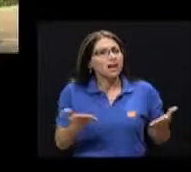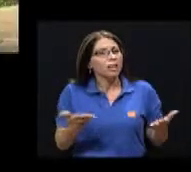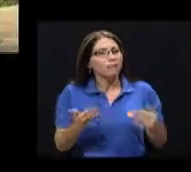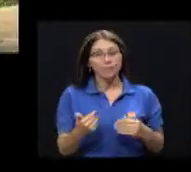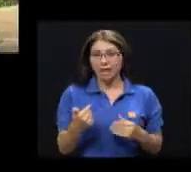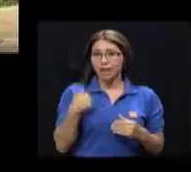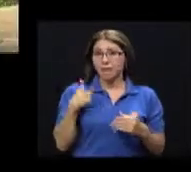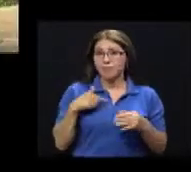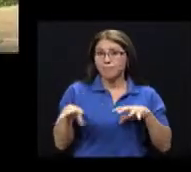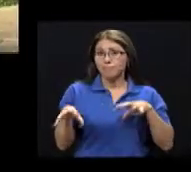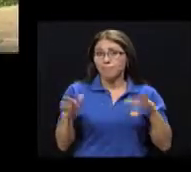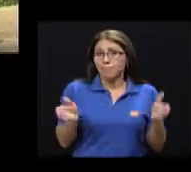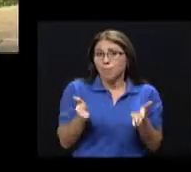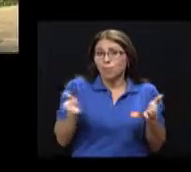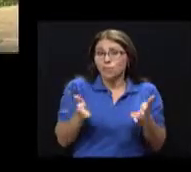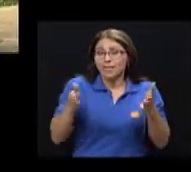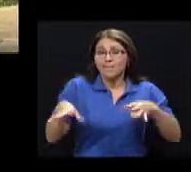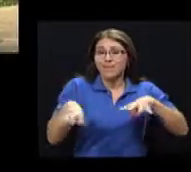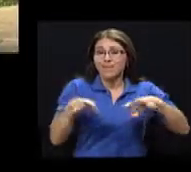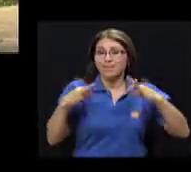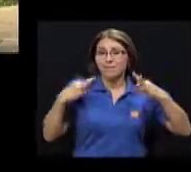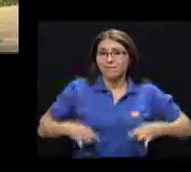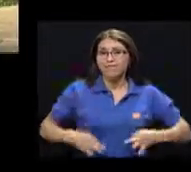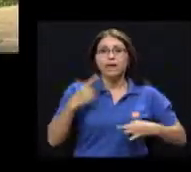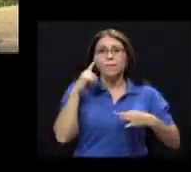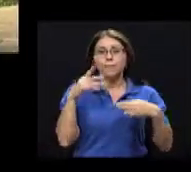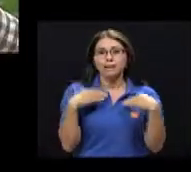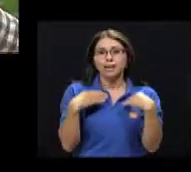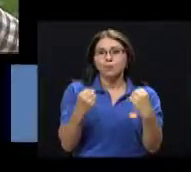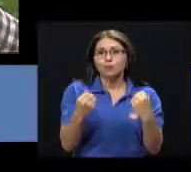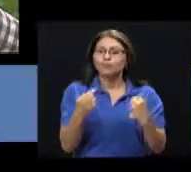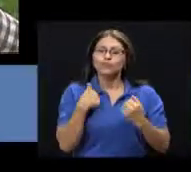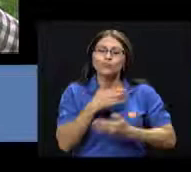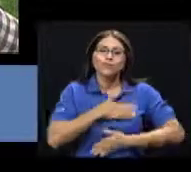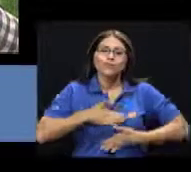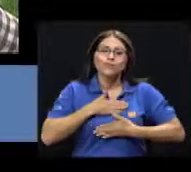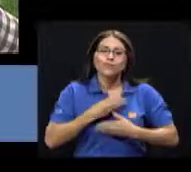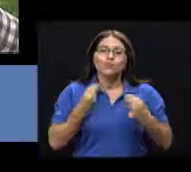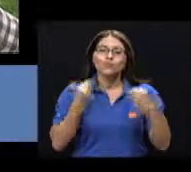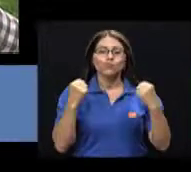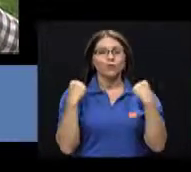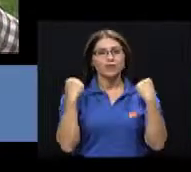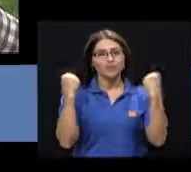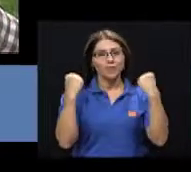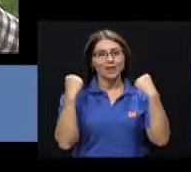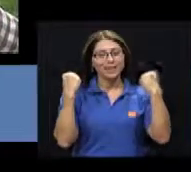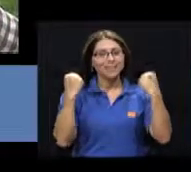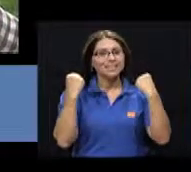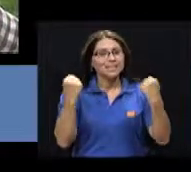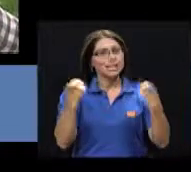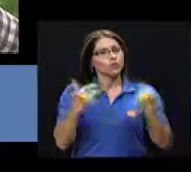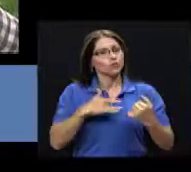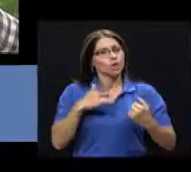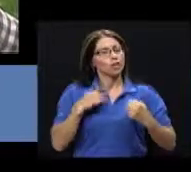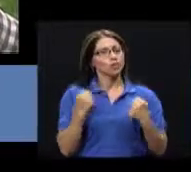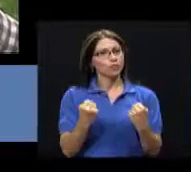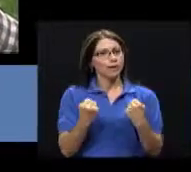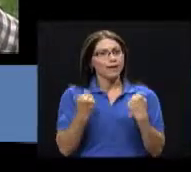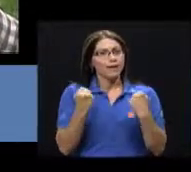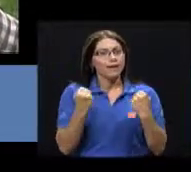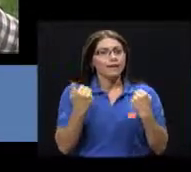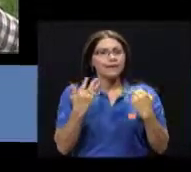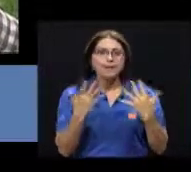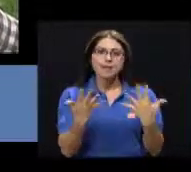A mí me motiva sobre todo razones de salud. Disfruto mucho haciendo el ejercicio, me da mucha energía,